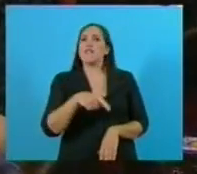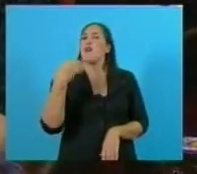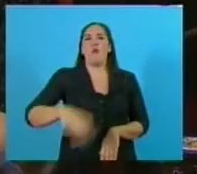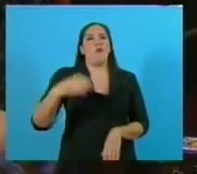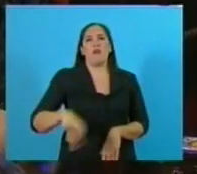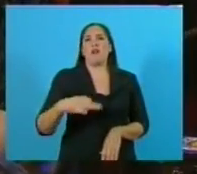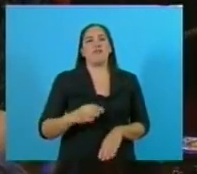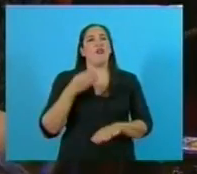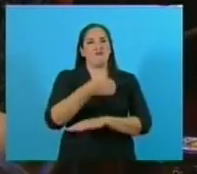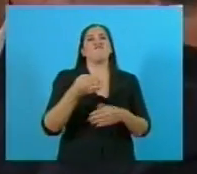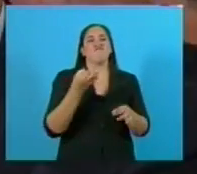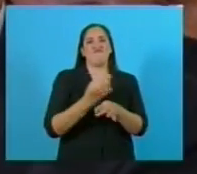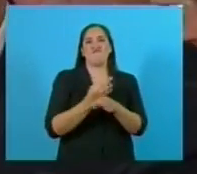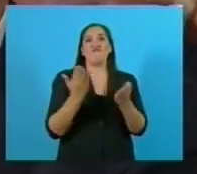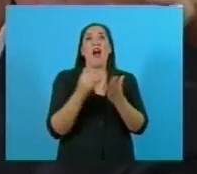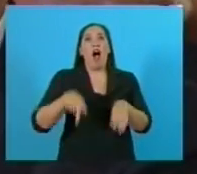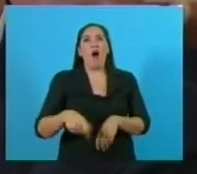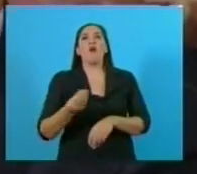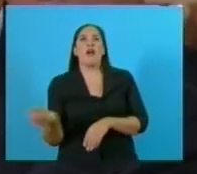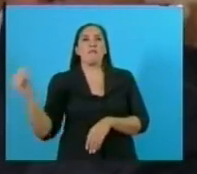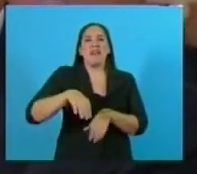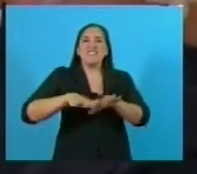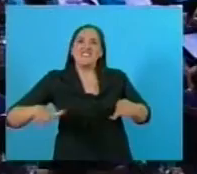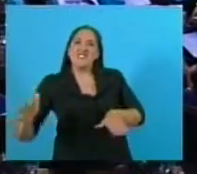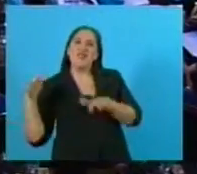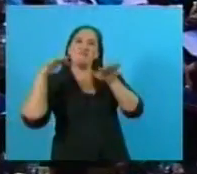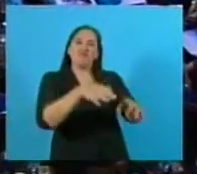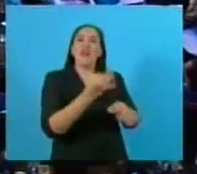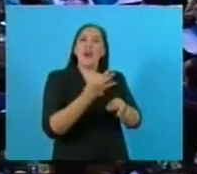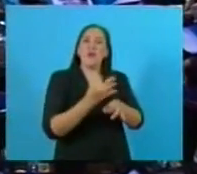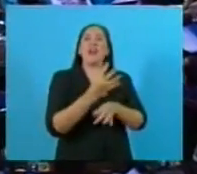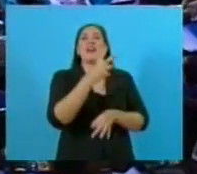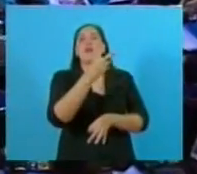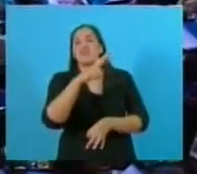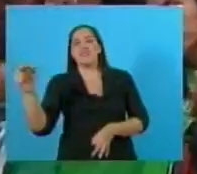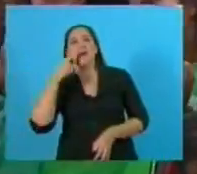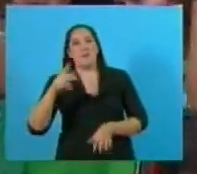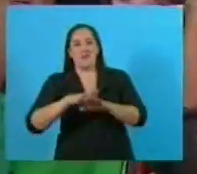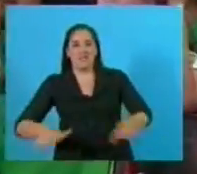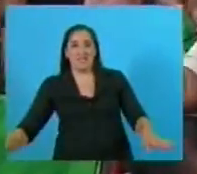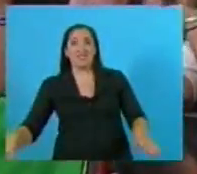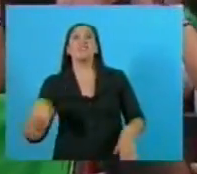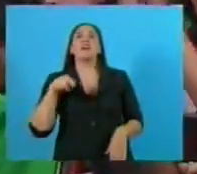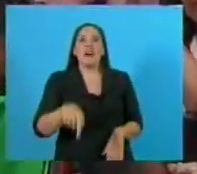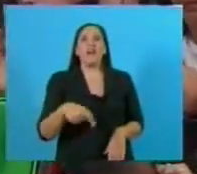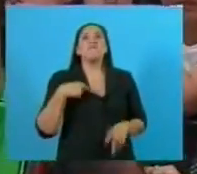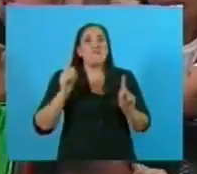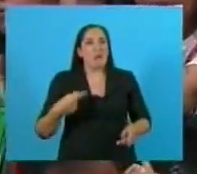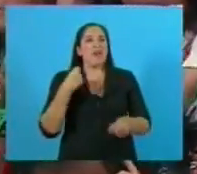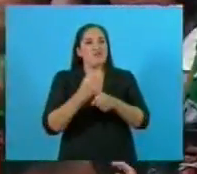entonces más de 300.000 chicos. Esto también fue algo que hicimos juntos,